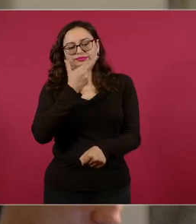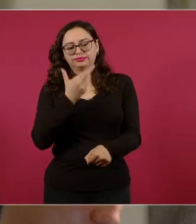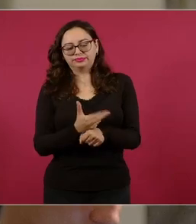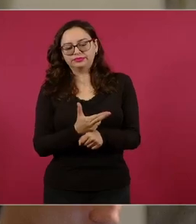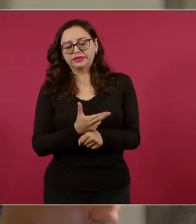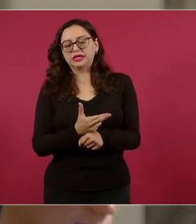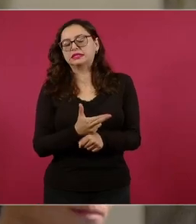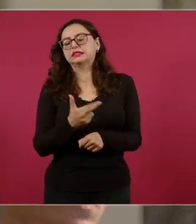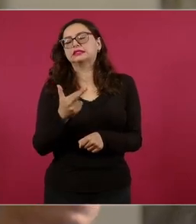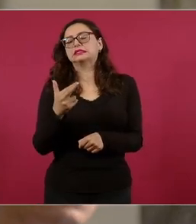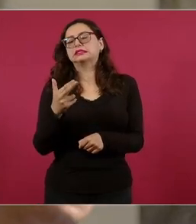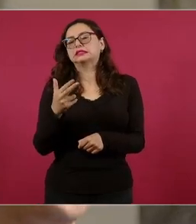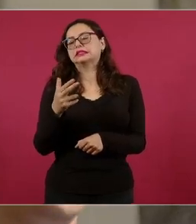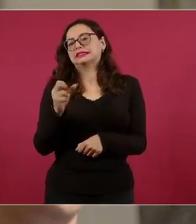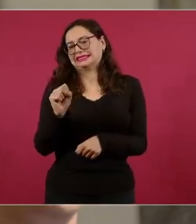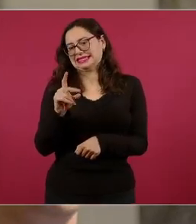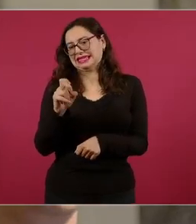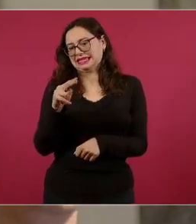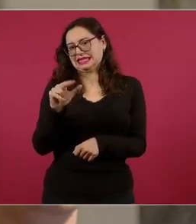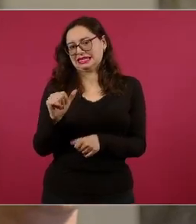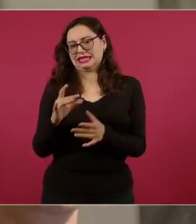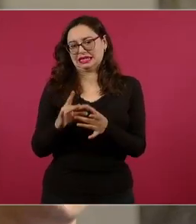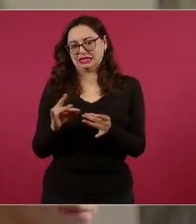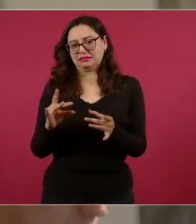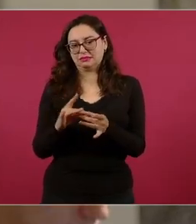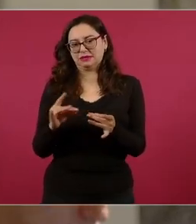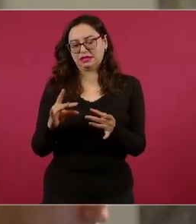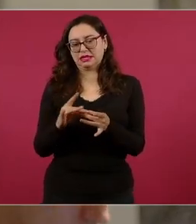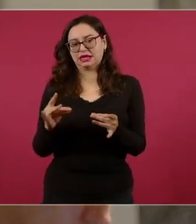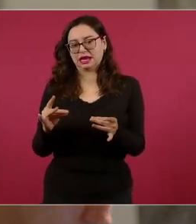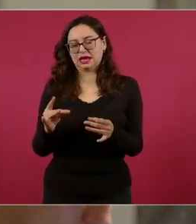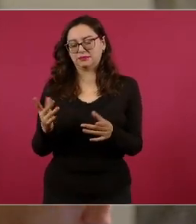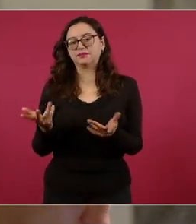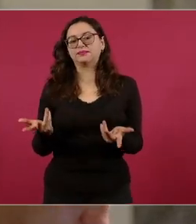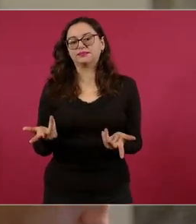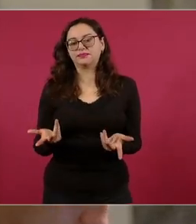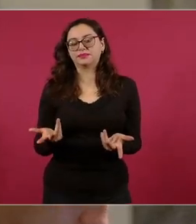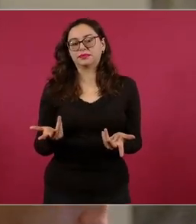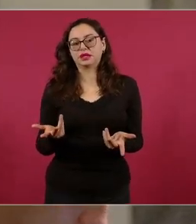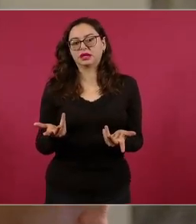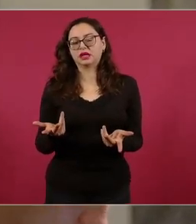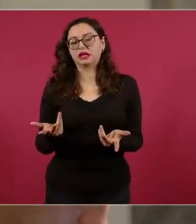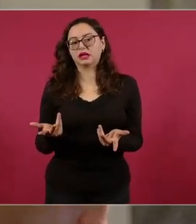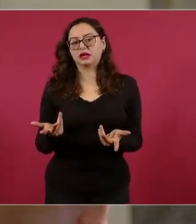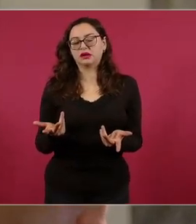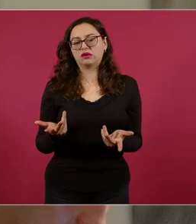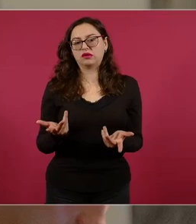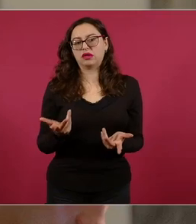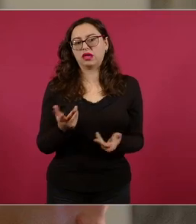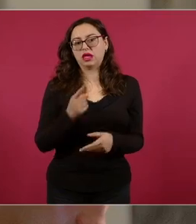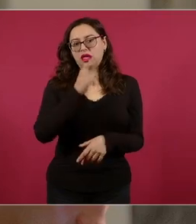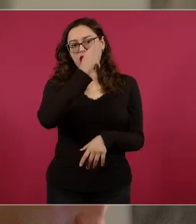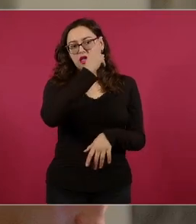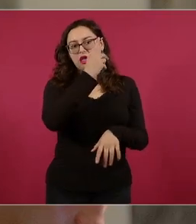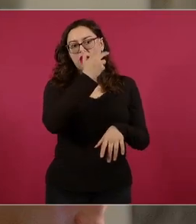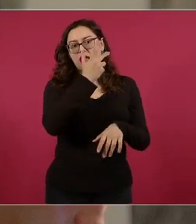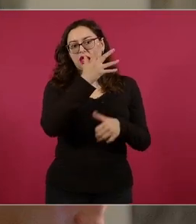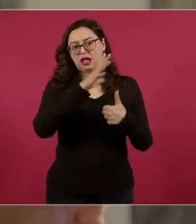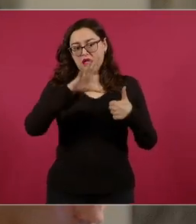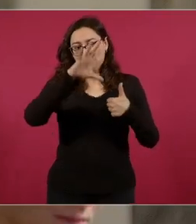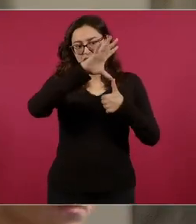del Norte produzca más de lo que consume y no dependamos tanto de China.